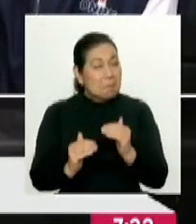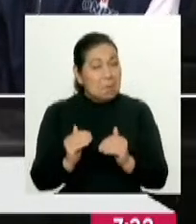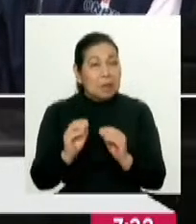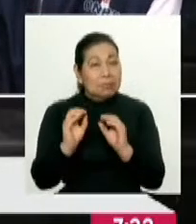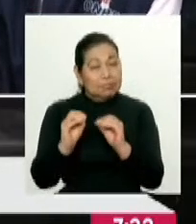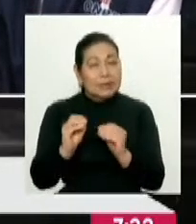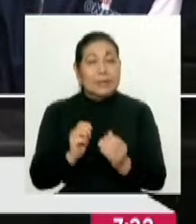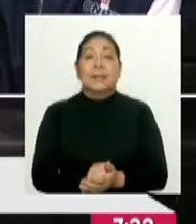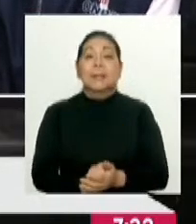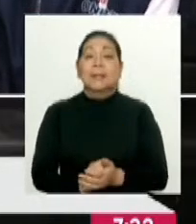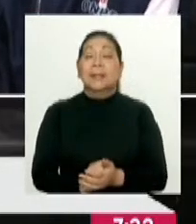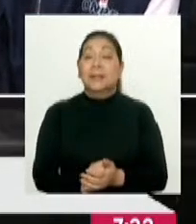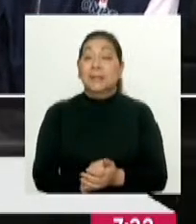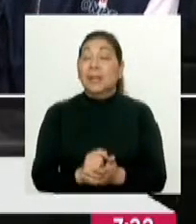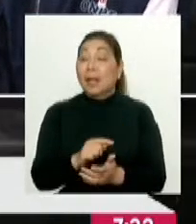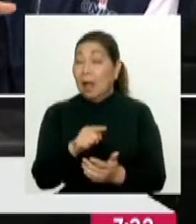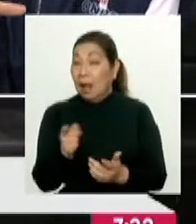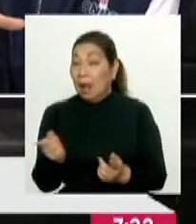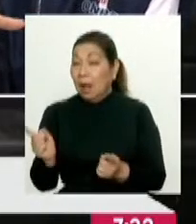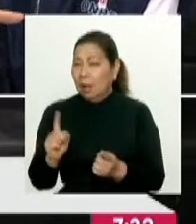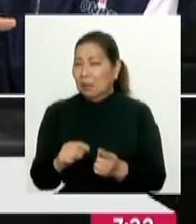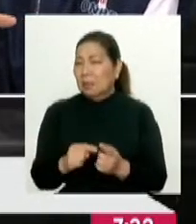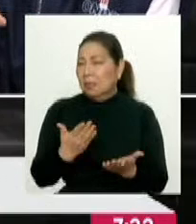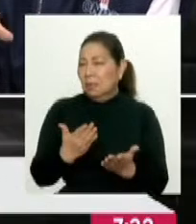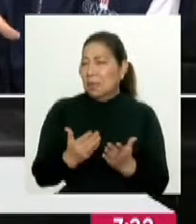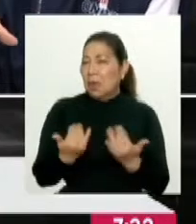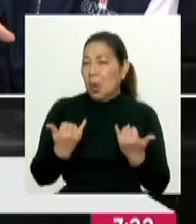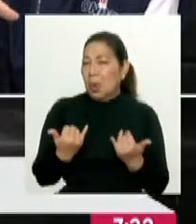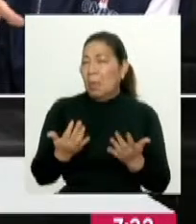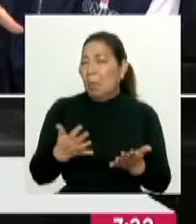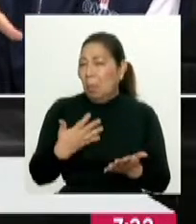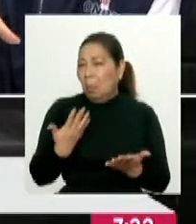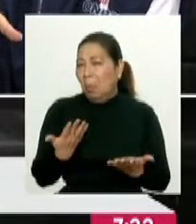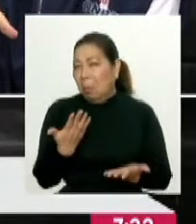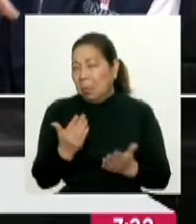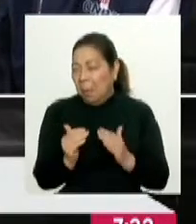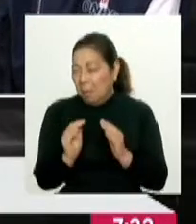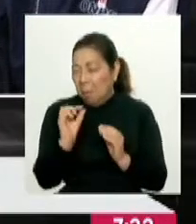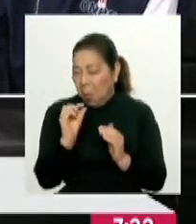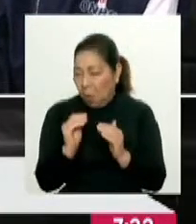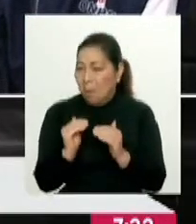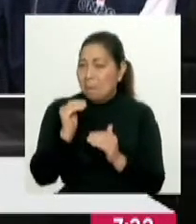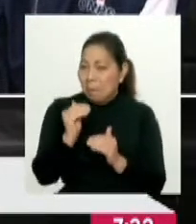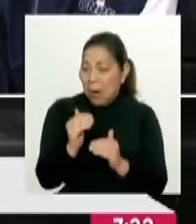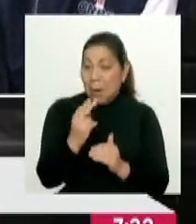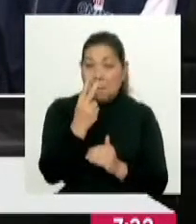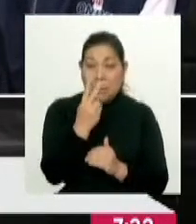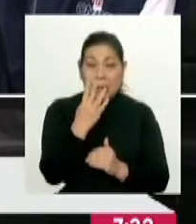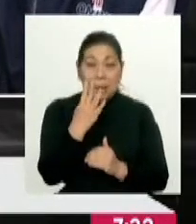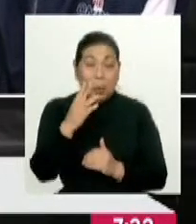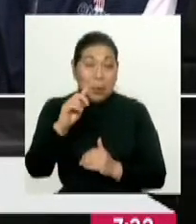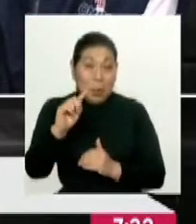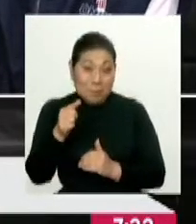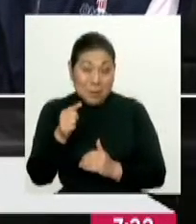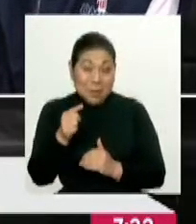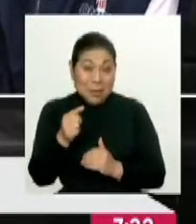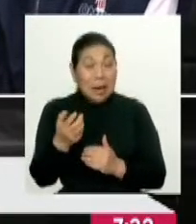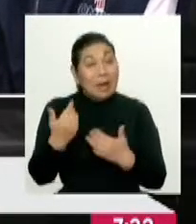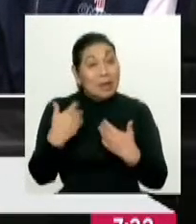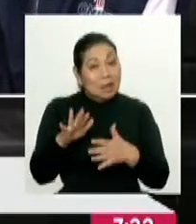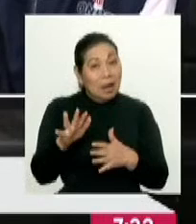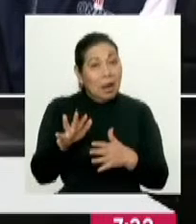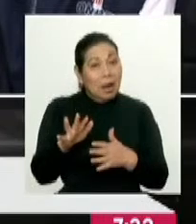De esos, incluso creo que al día de hoy podría decirte un poco más. De esos 24 mil han